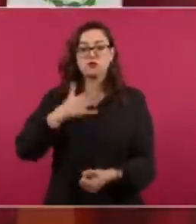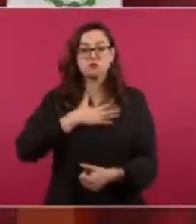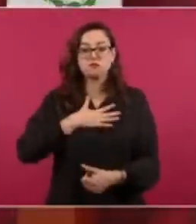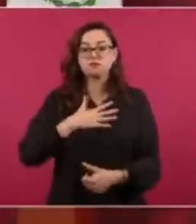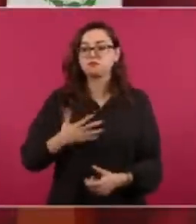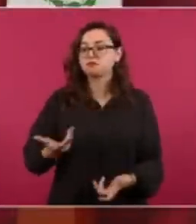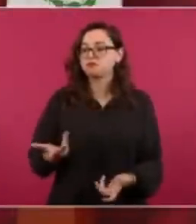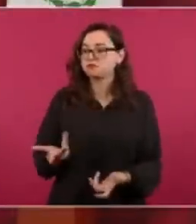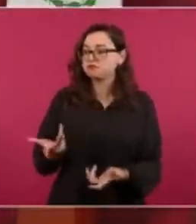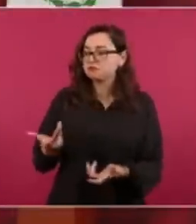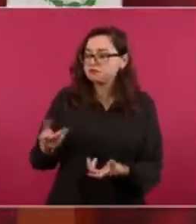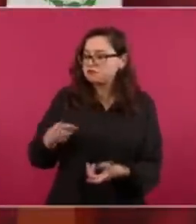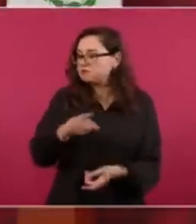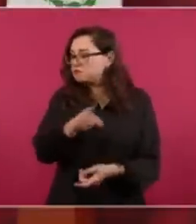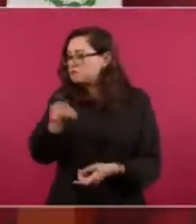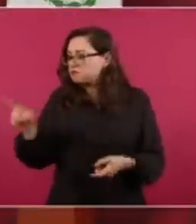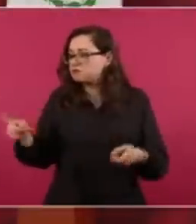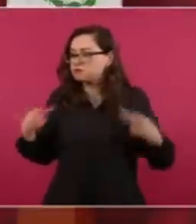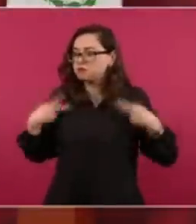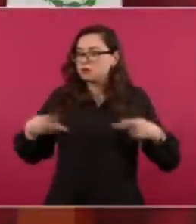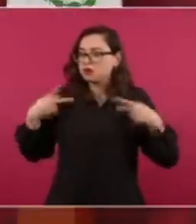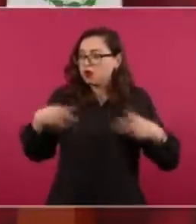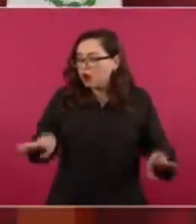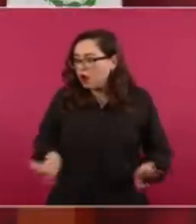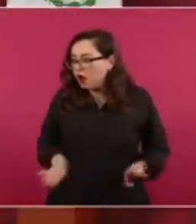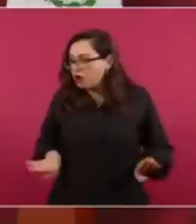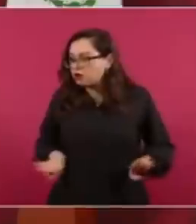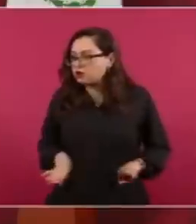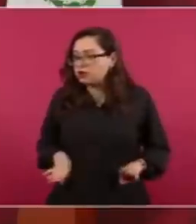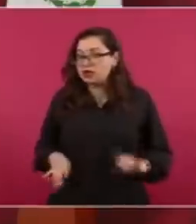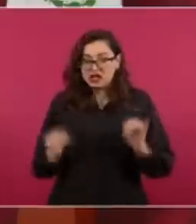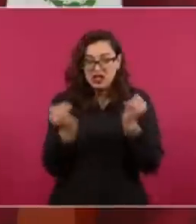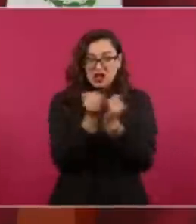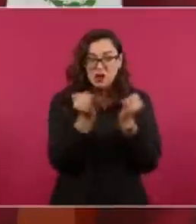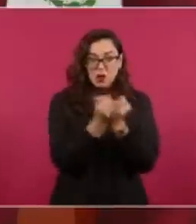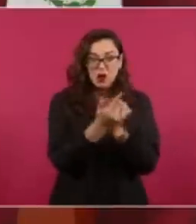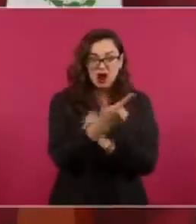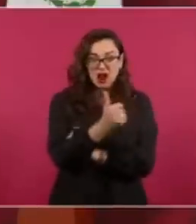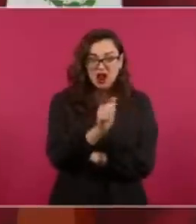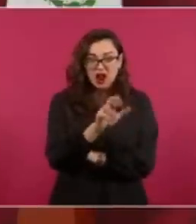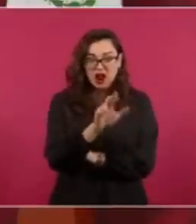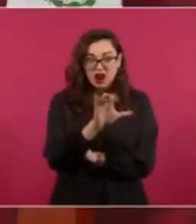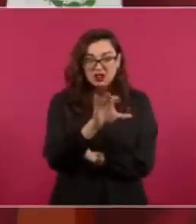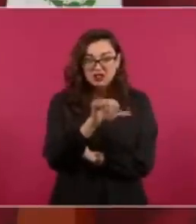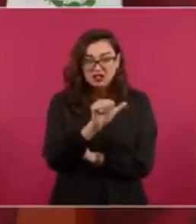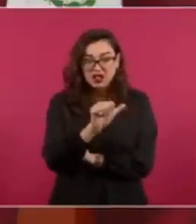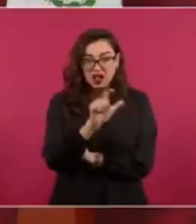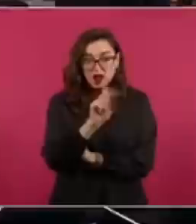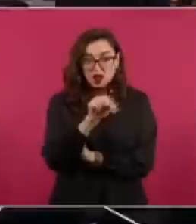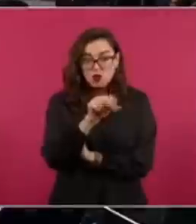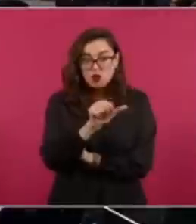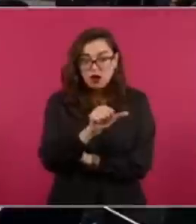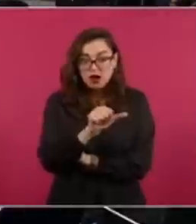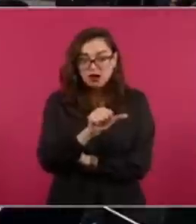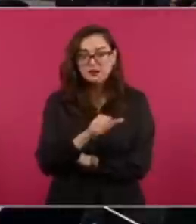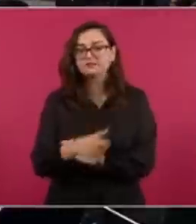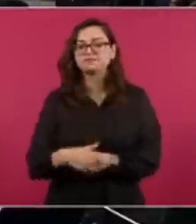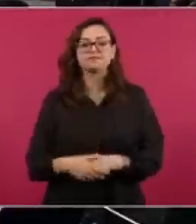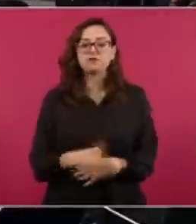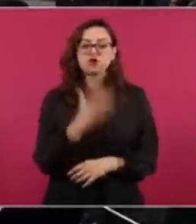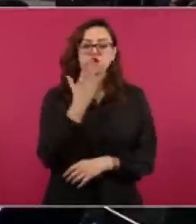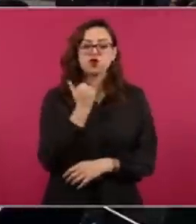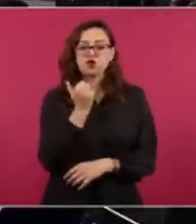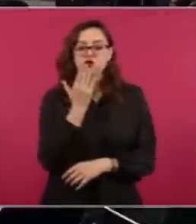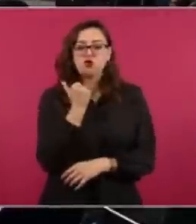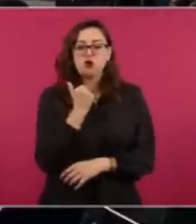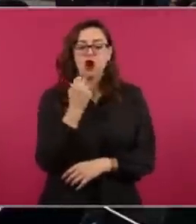no hay, porque no lo dicen.